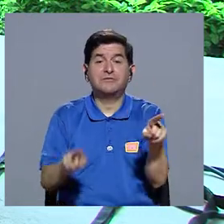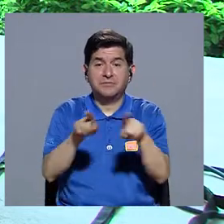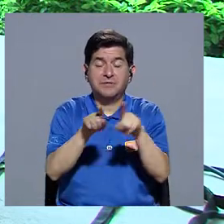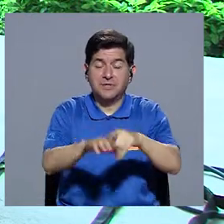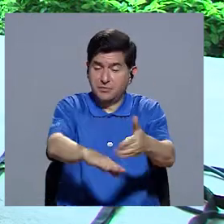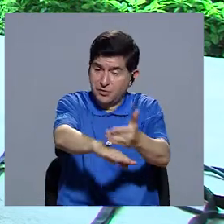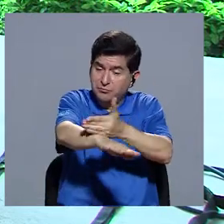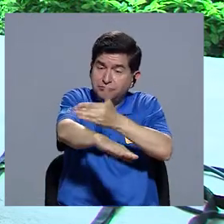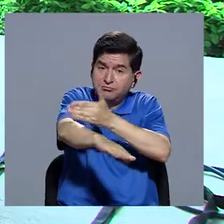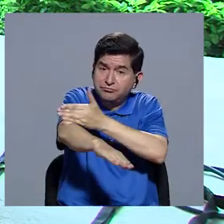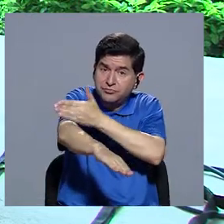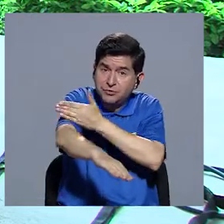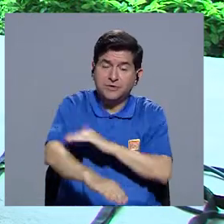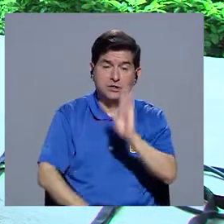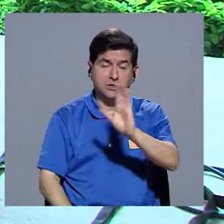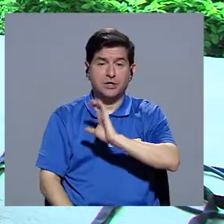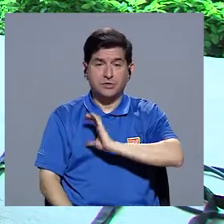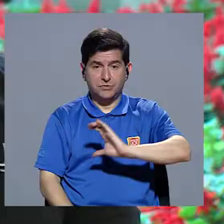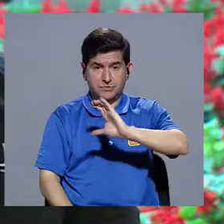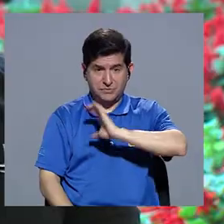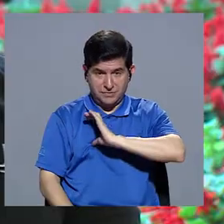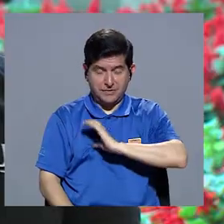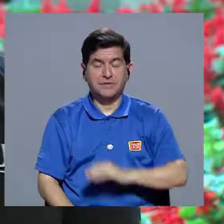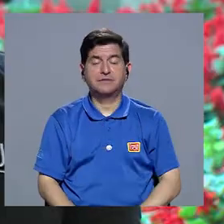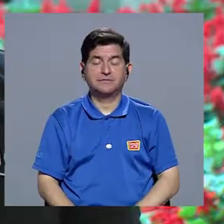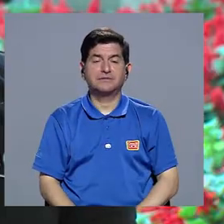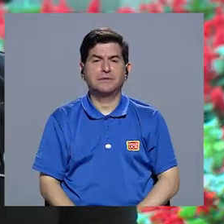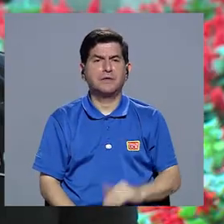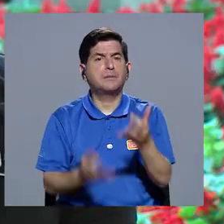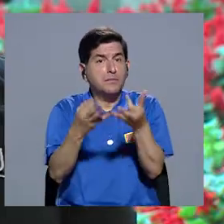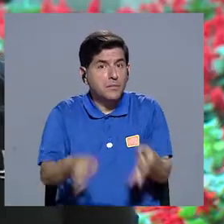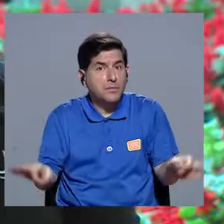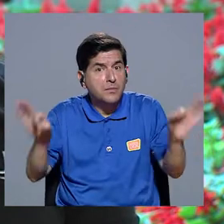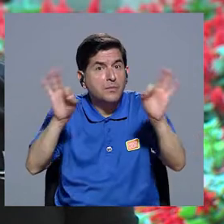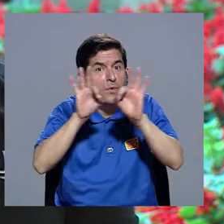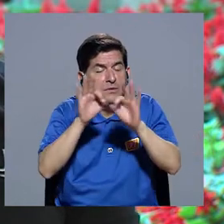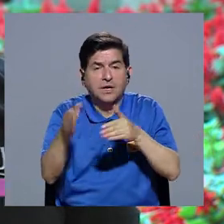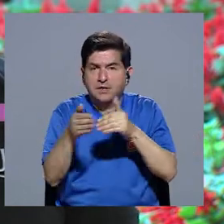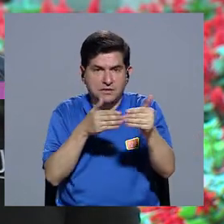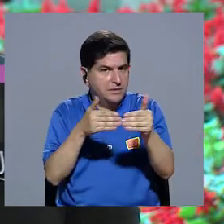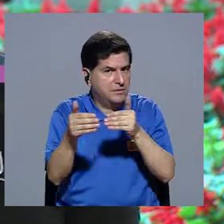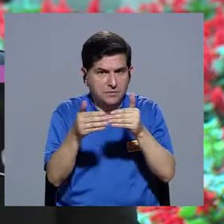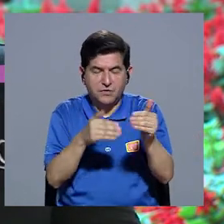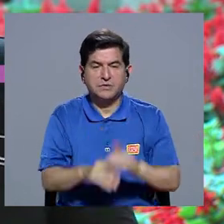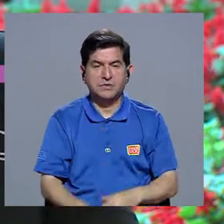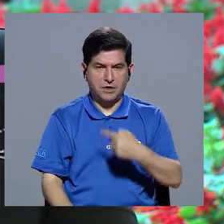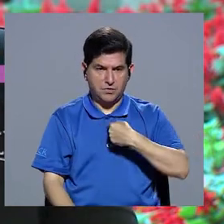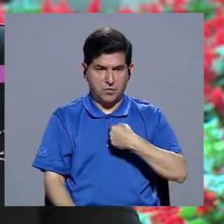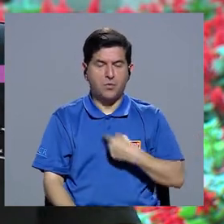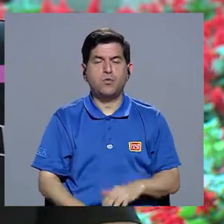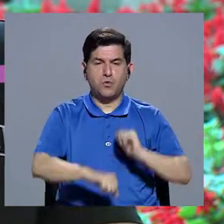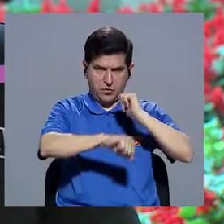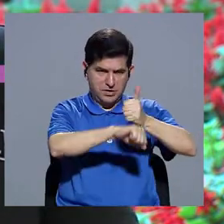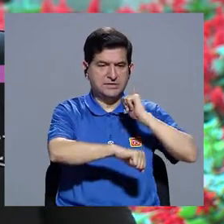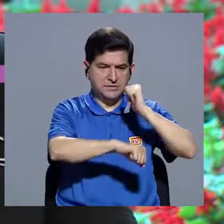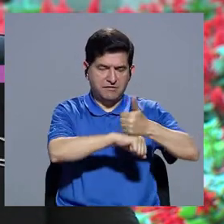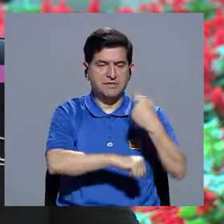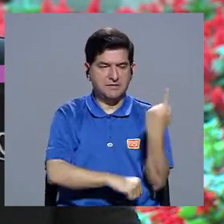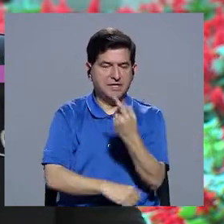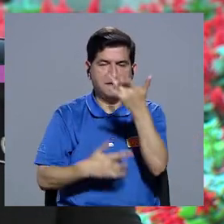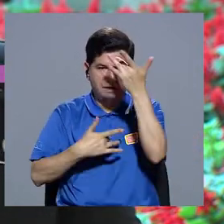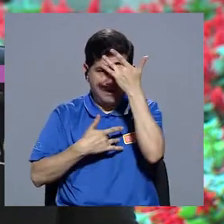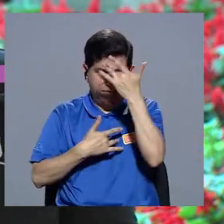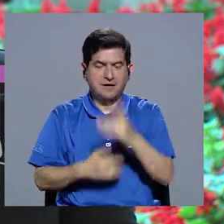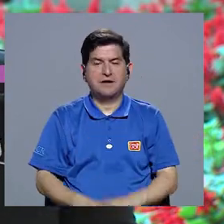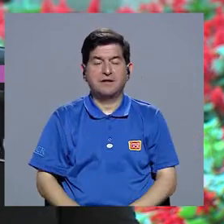mejorar, ¿verdad?, su condición. Es correcto. Y importante indicar, ¿verdad?, que a pesar de que uno tiene su debida prescripción para cada patología,